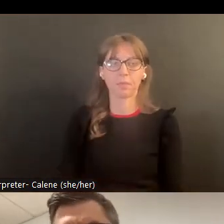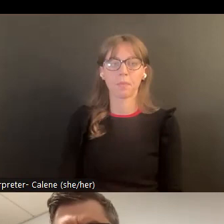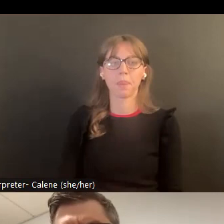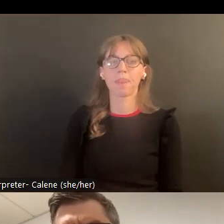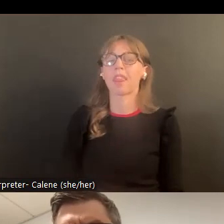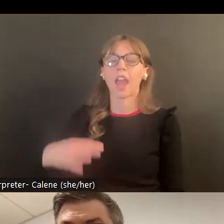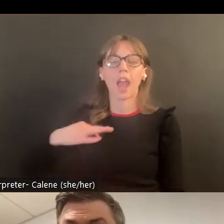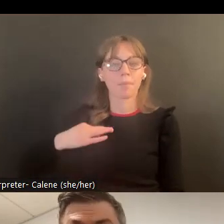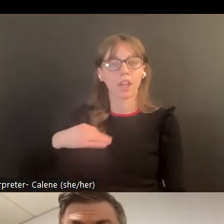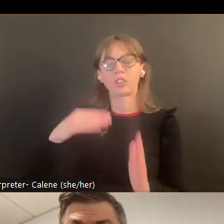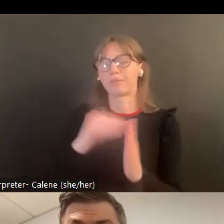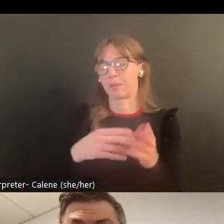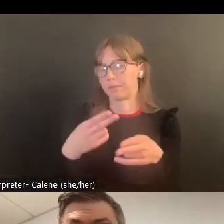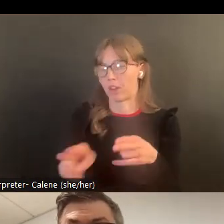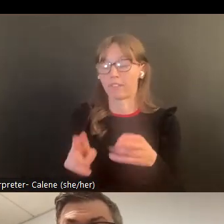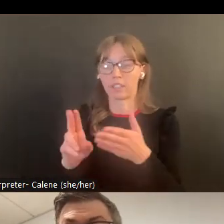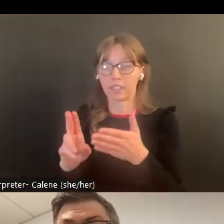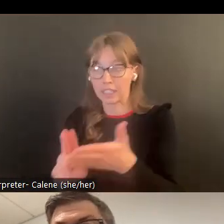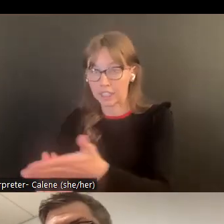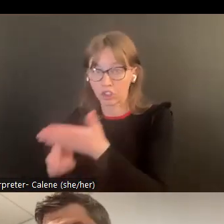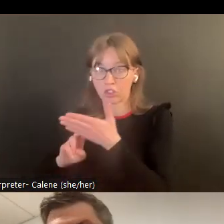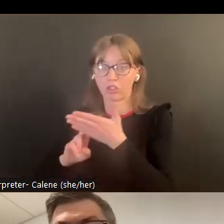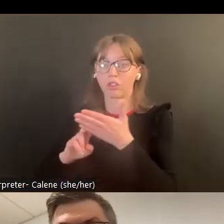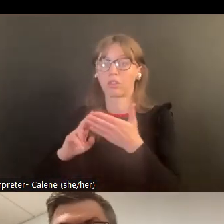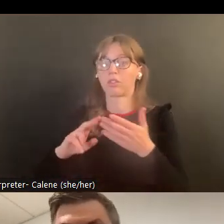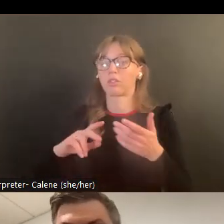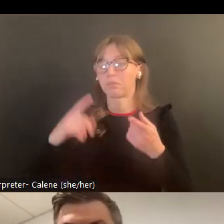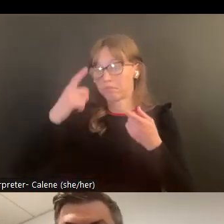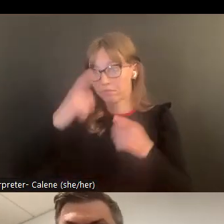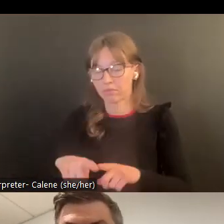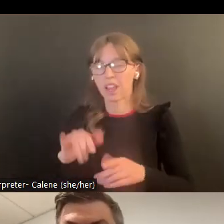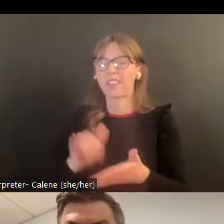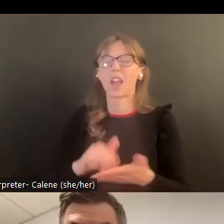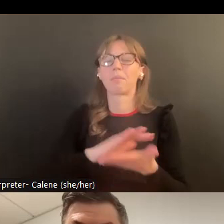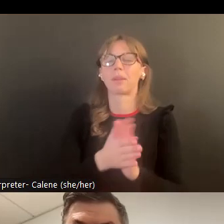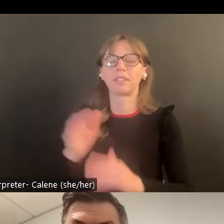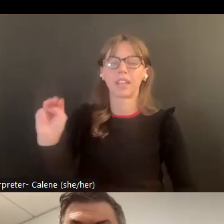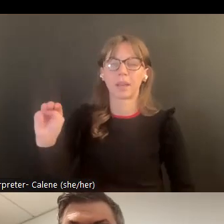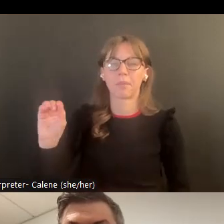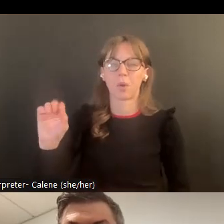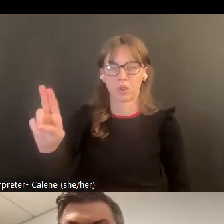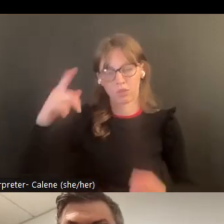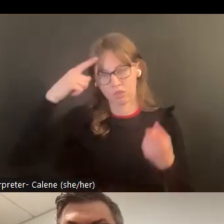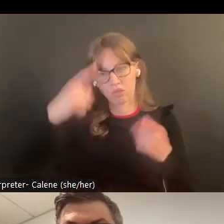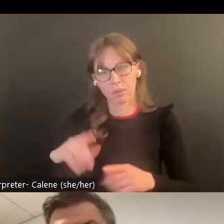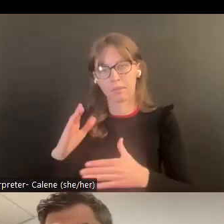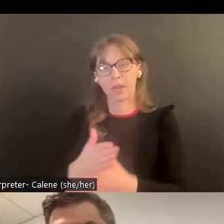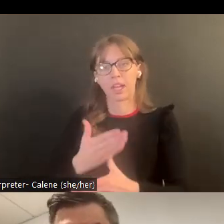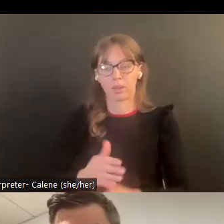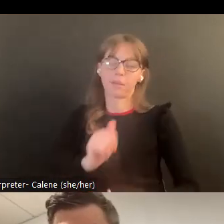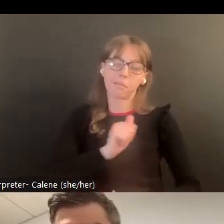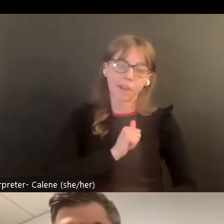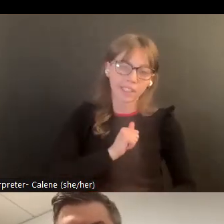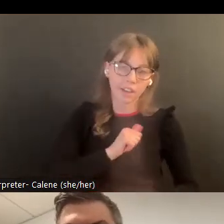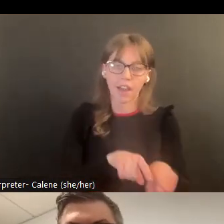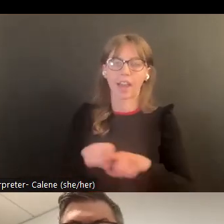pensamos en la prostitut de un pueblo entonces también queremos firmas